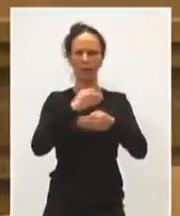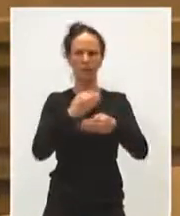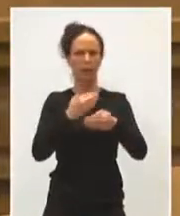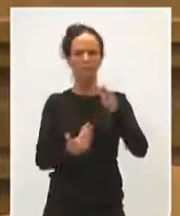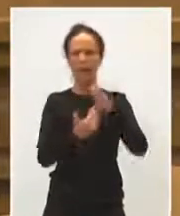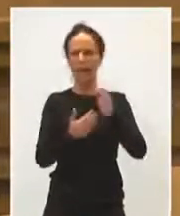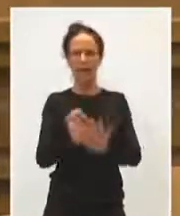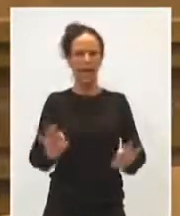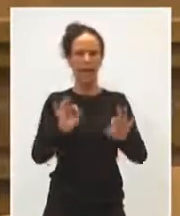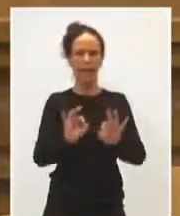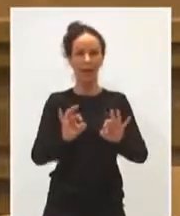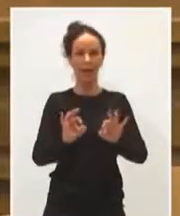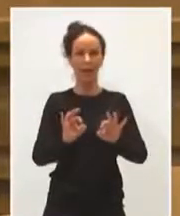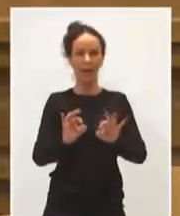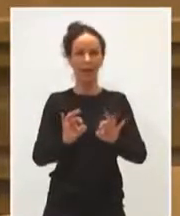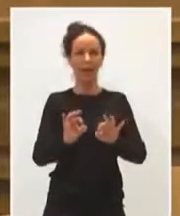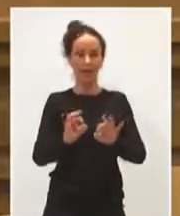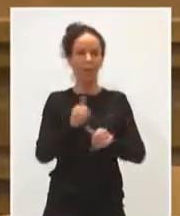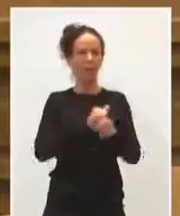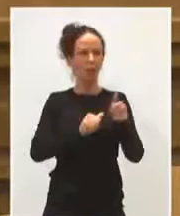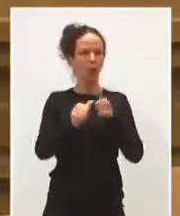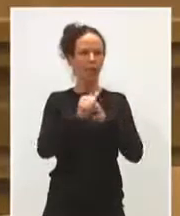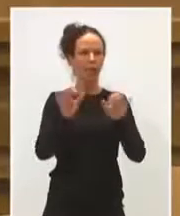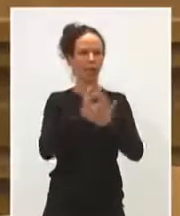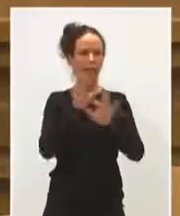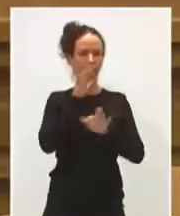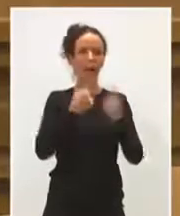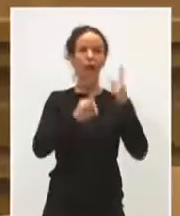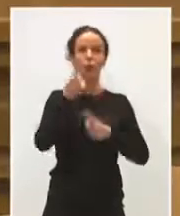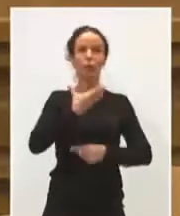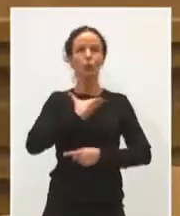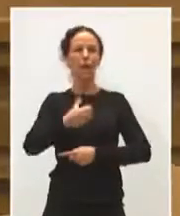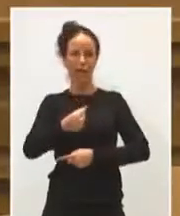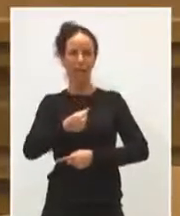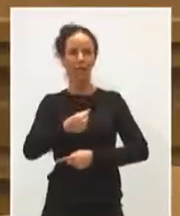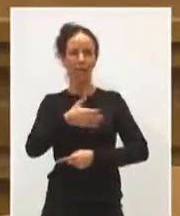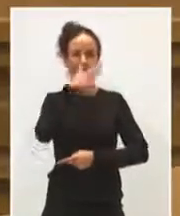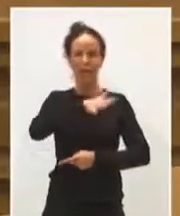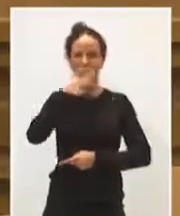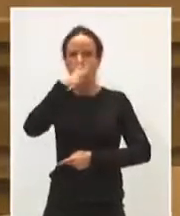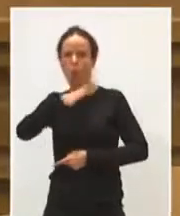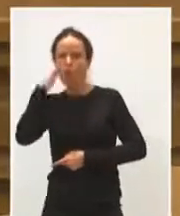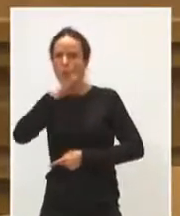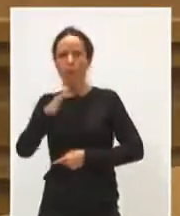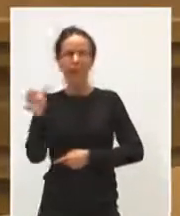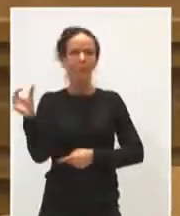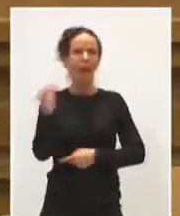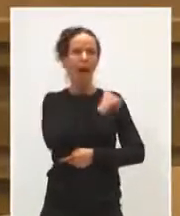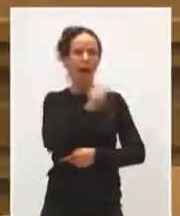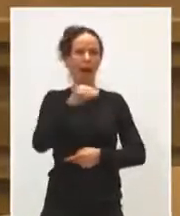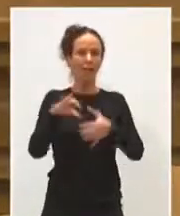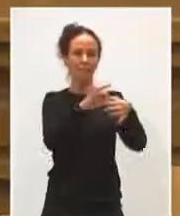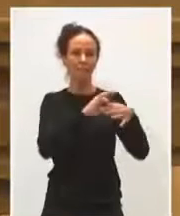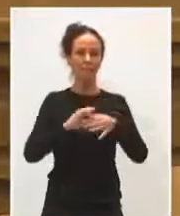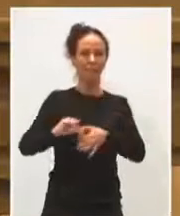Vamos a arrancar, y en algunos casos con una prioridad evidente, porque hay alcaldes que lo están pasando mal, con denuncias de las confederaciones hidrográficas, que son